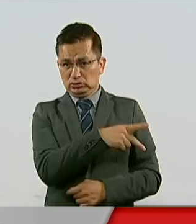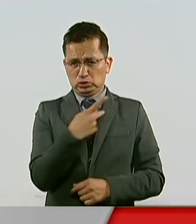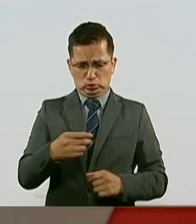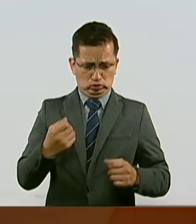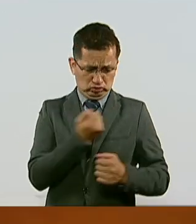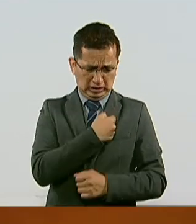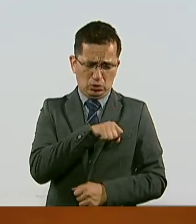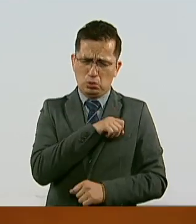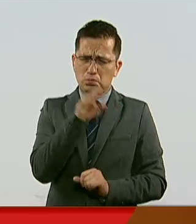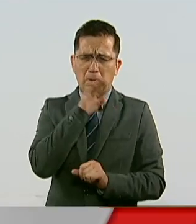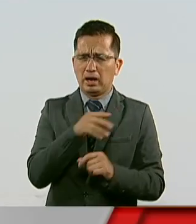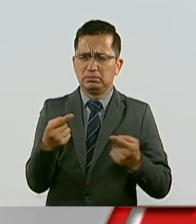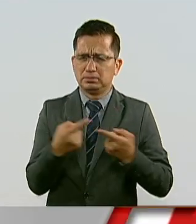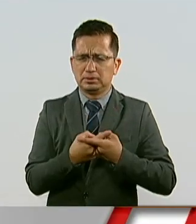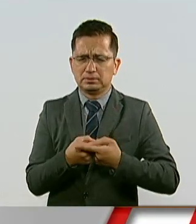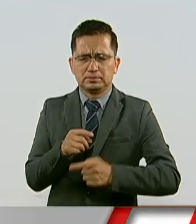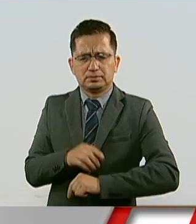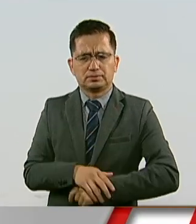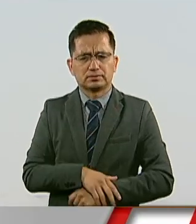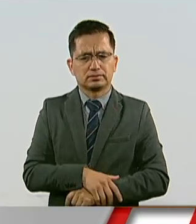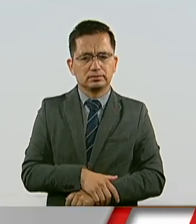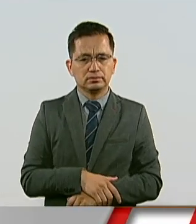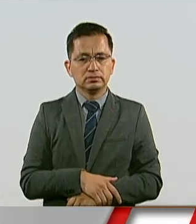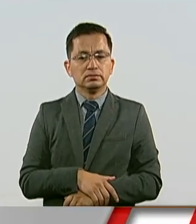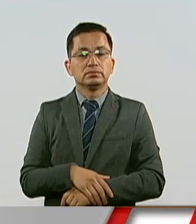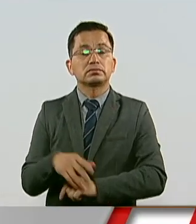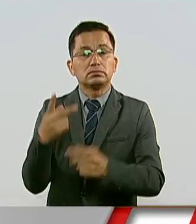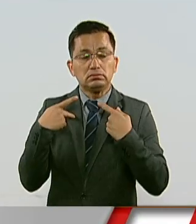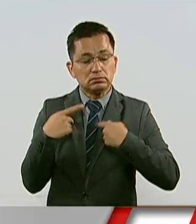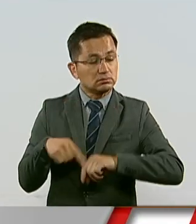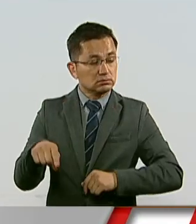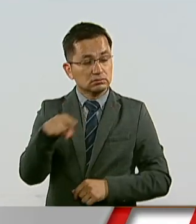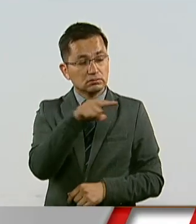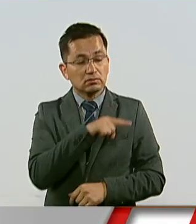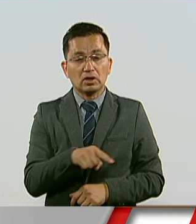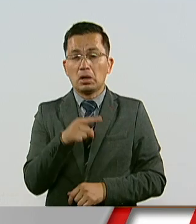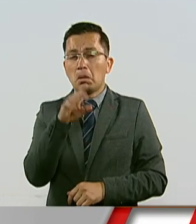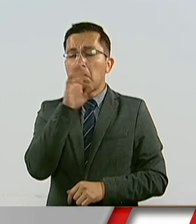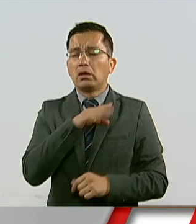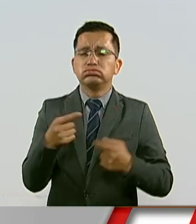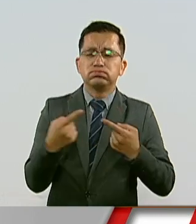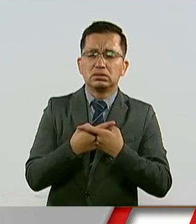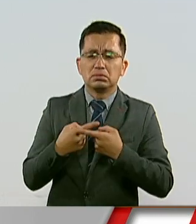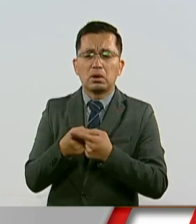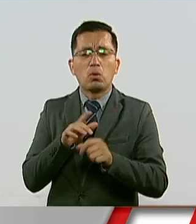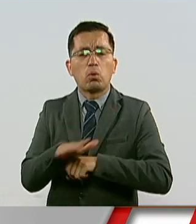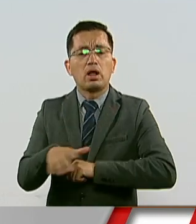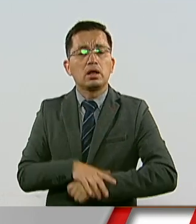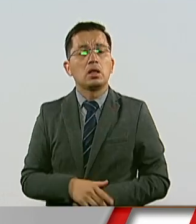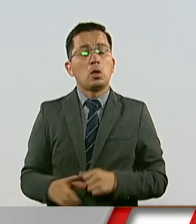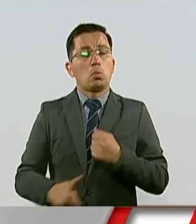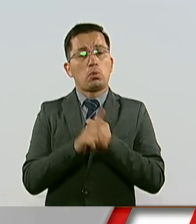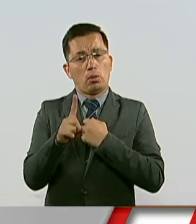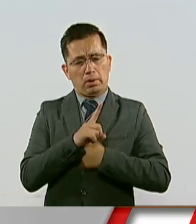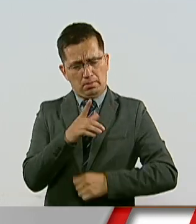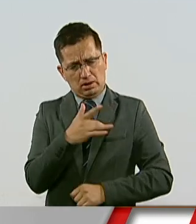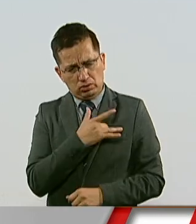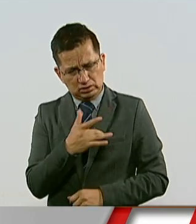Dentro de los trastornos que produce la Secretaría de personas en corto, mediano o largo plazo, se encuentran problemas cardiovasculares,